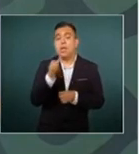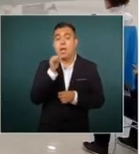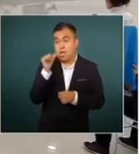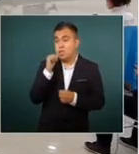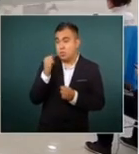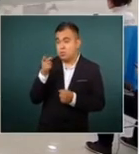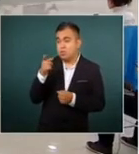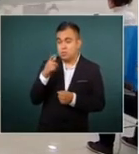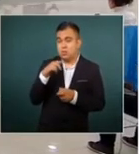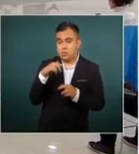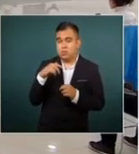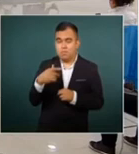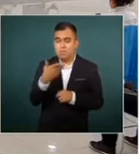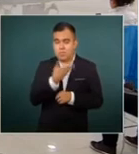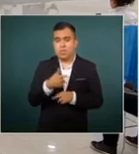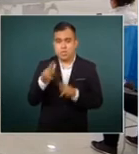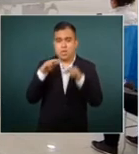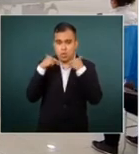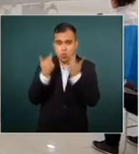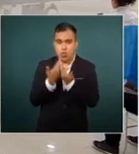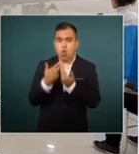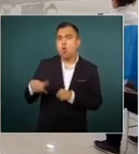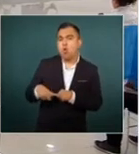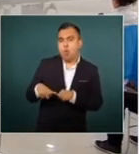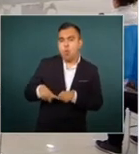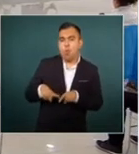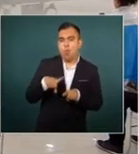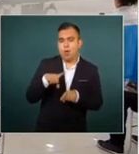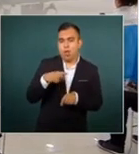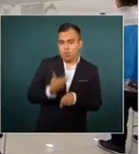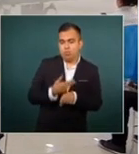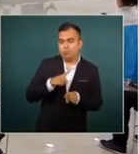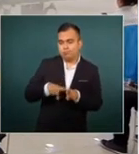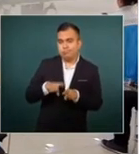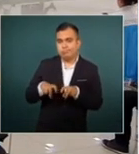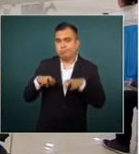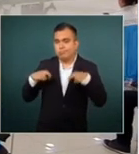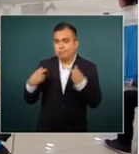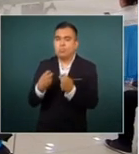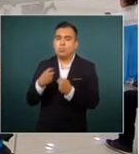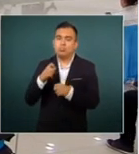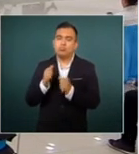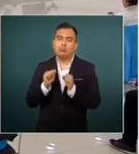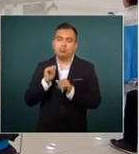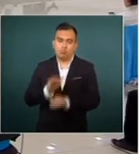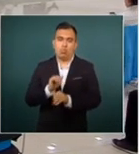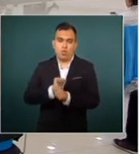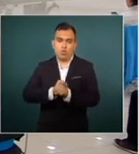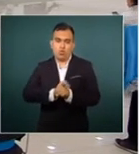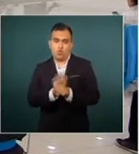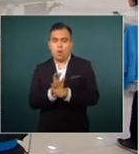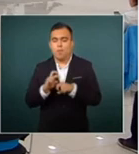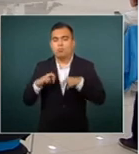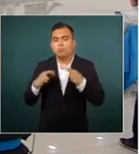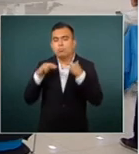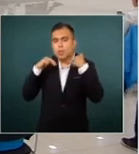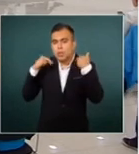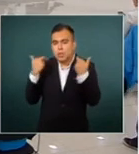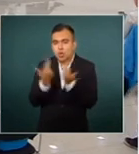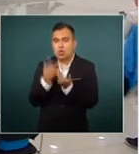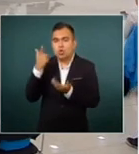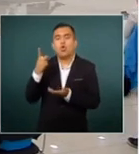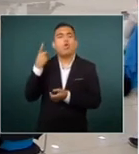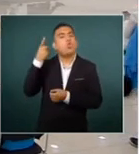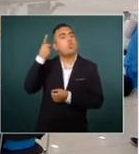tuvimos una reunión los gobernadores que hemos estado juntándonos a platicar en medio de la emergencia sanitaria en la ciudad de Durango